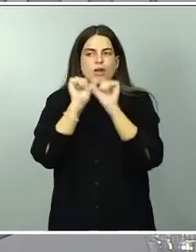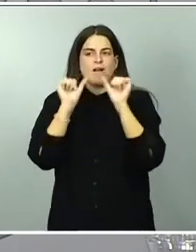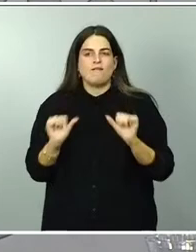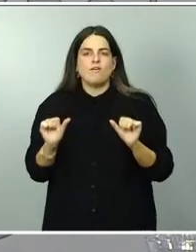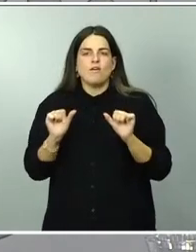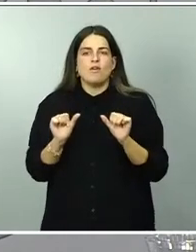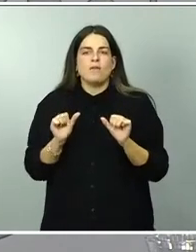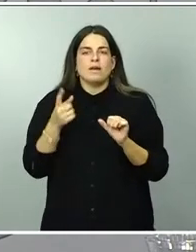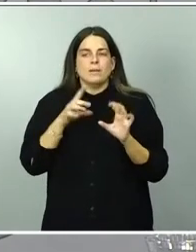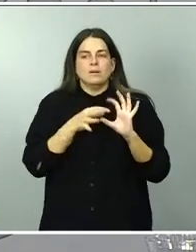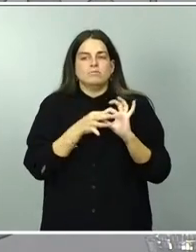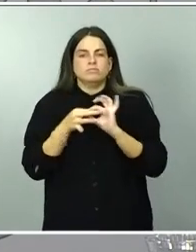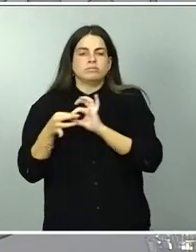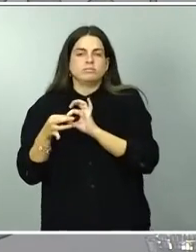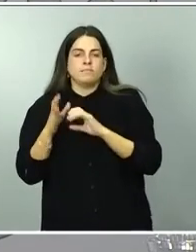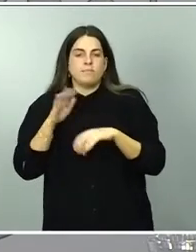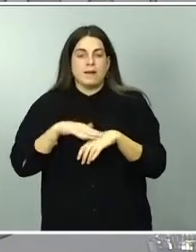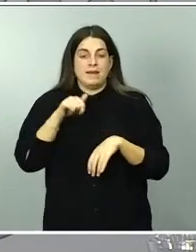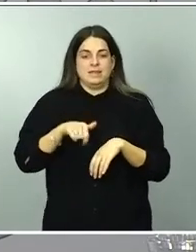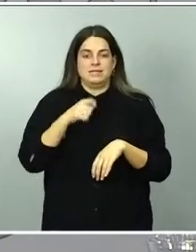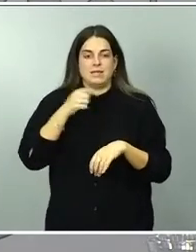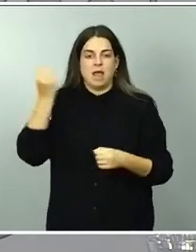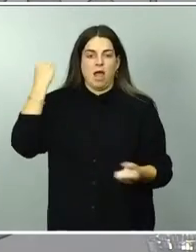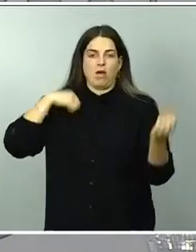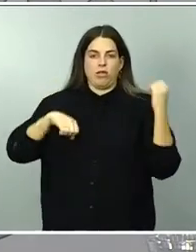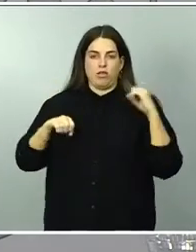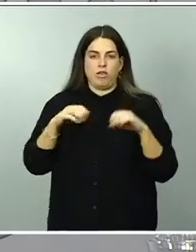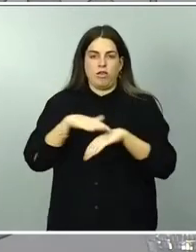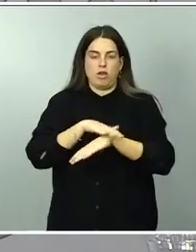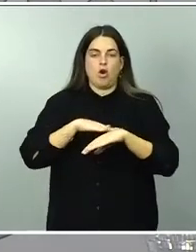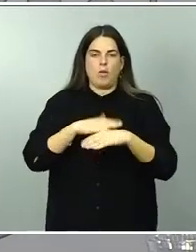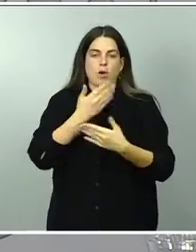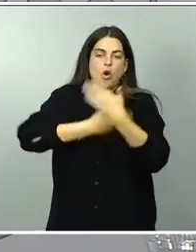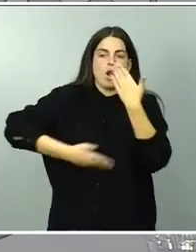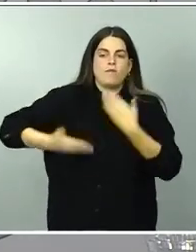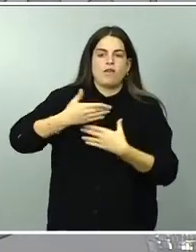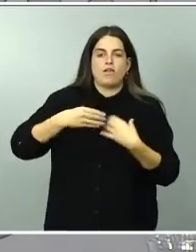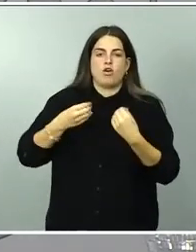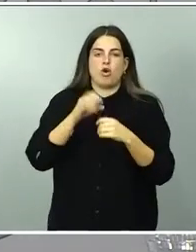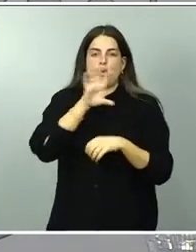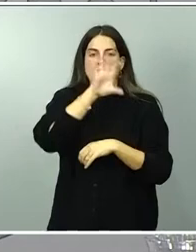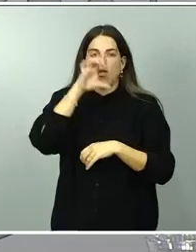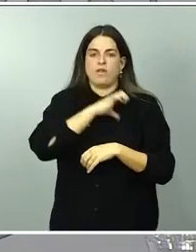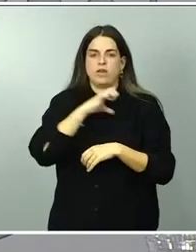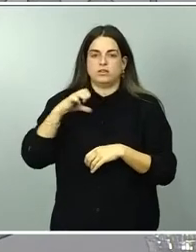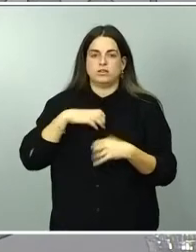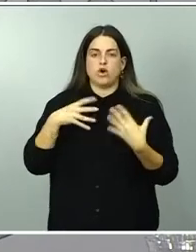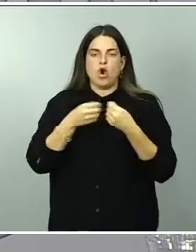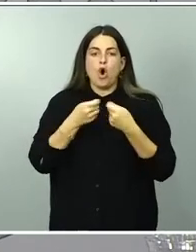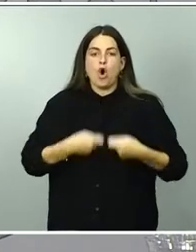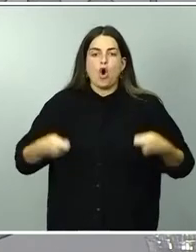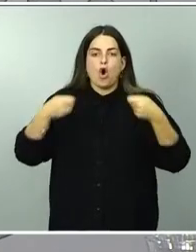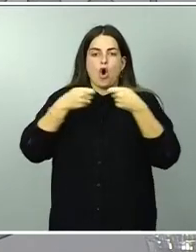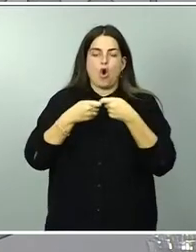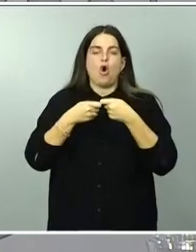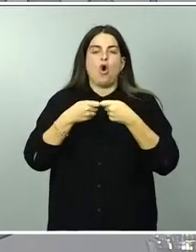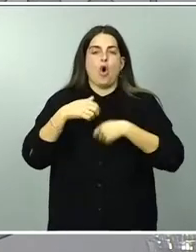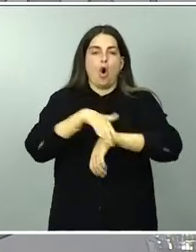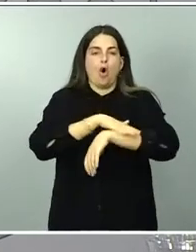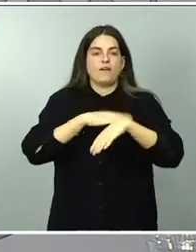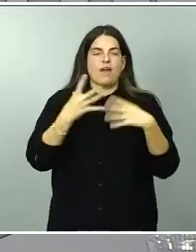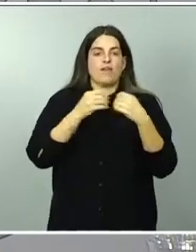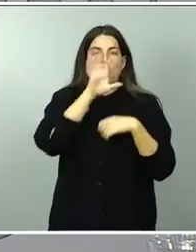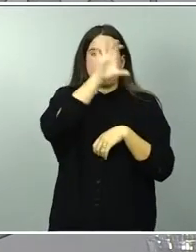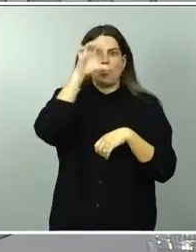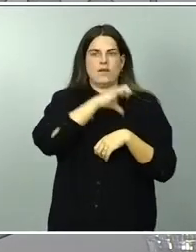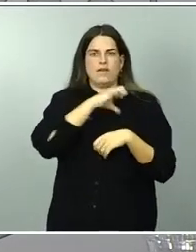ligada a la acción de este Gobierno hacerlo en colaboración con las comunidades autónomas, en cogobernanza con las comunidades autónomas, que son